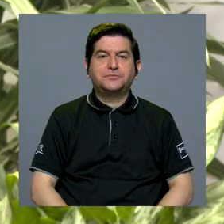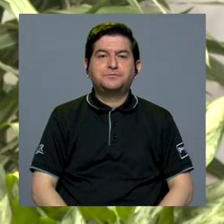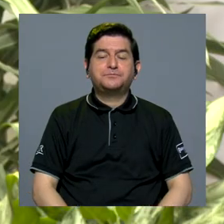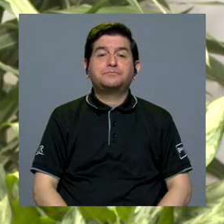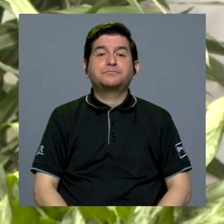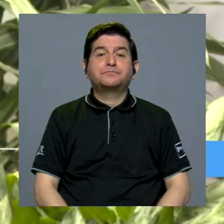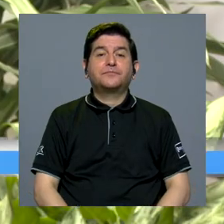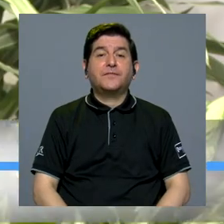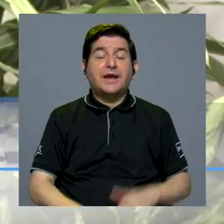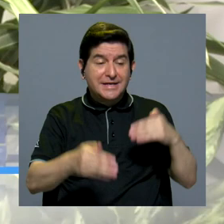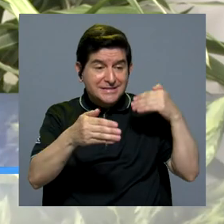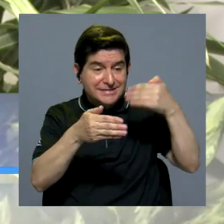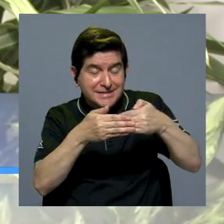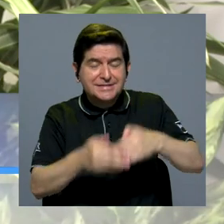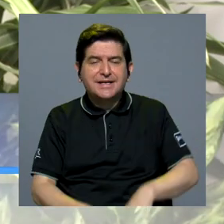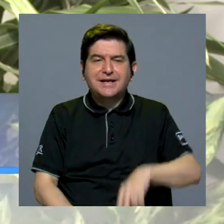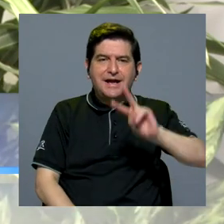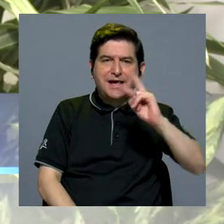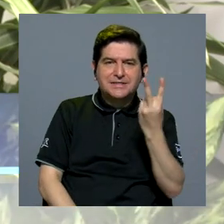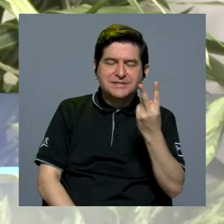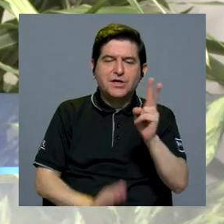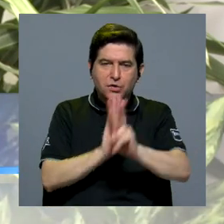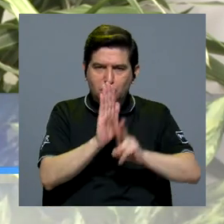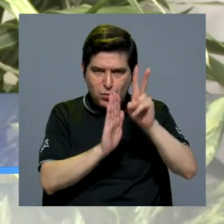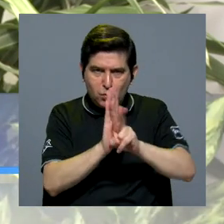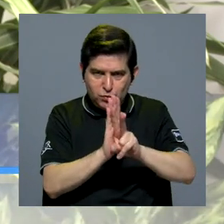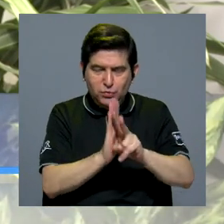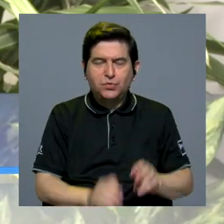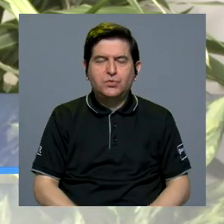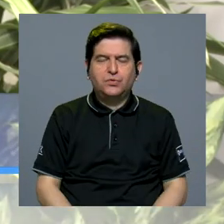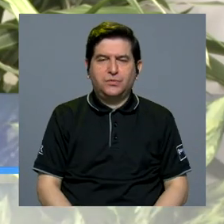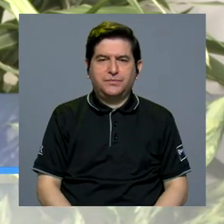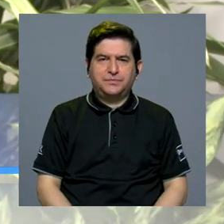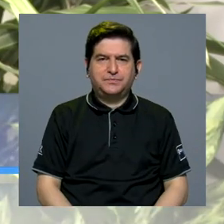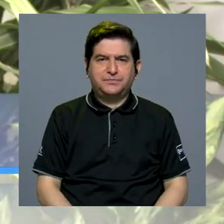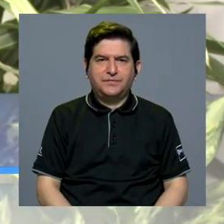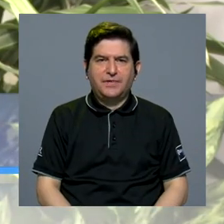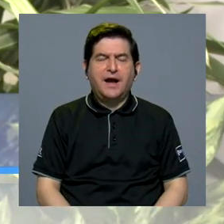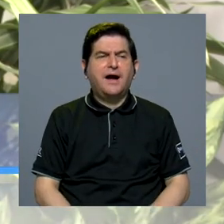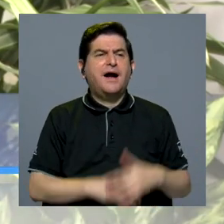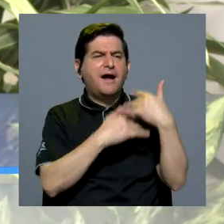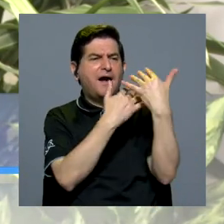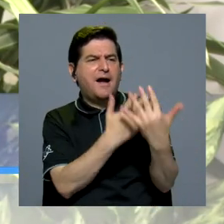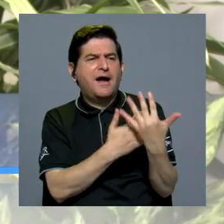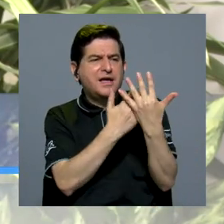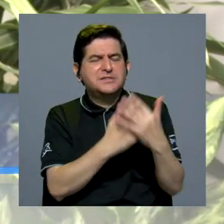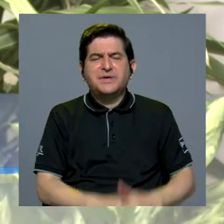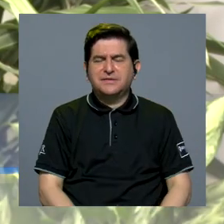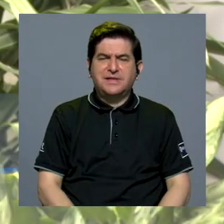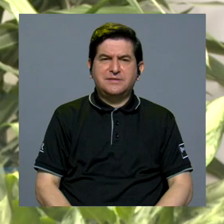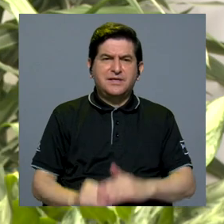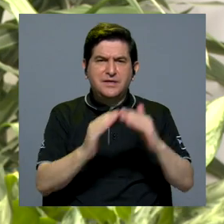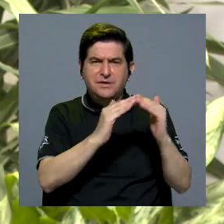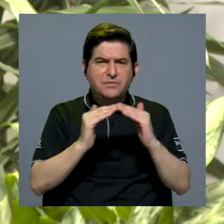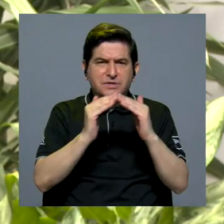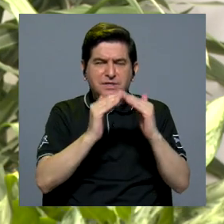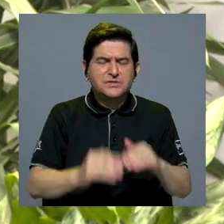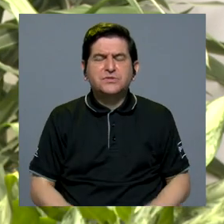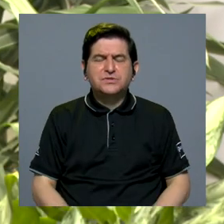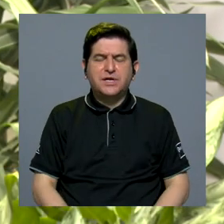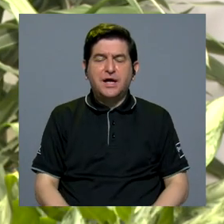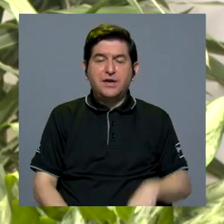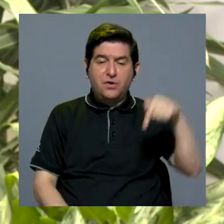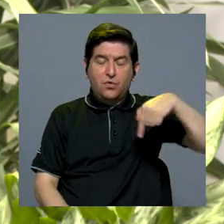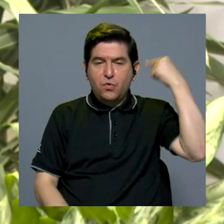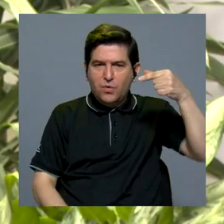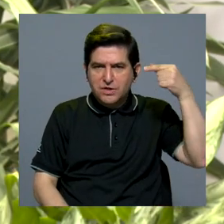Viene un segundo documental de cuáles son las expectativas que generó este gobierno una